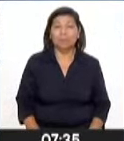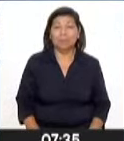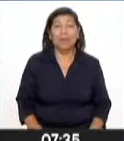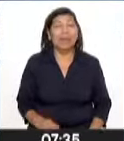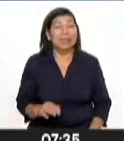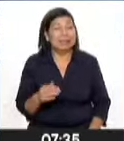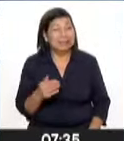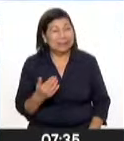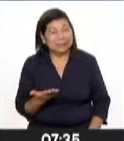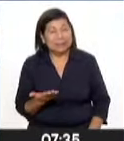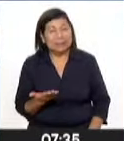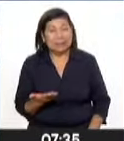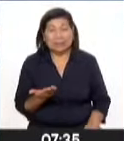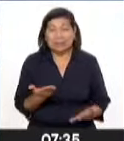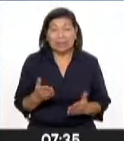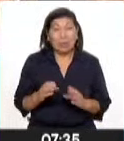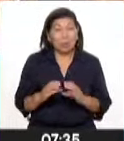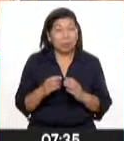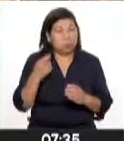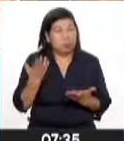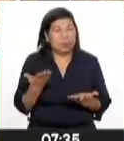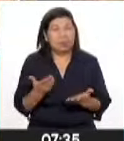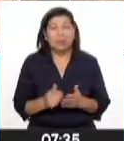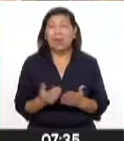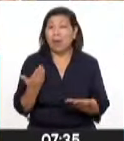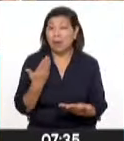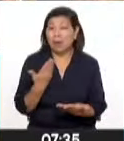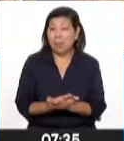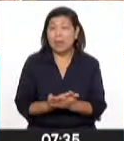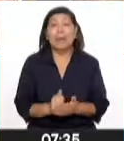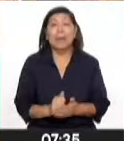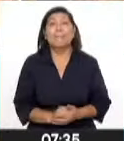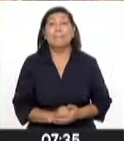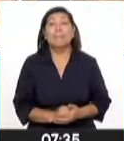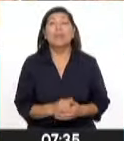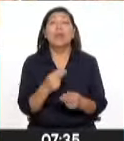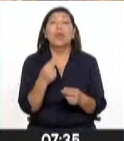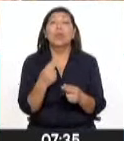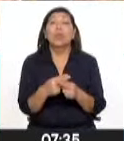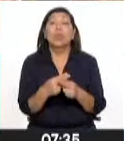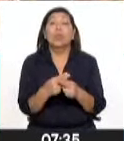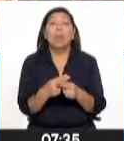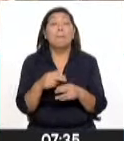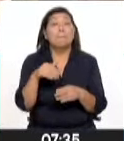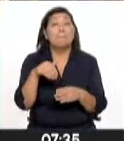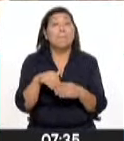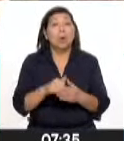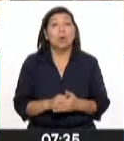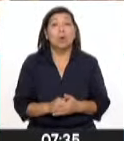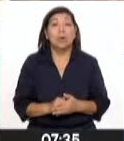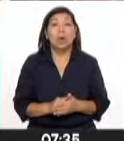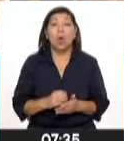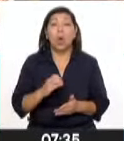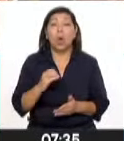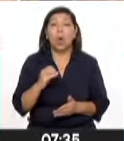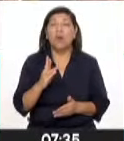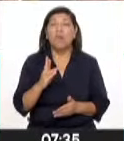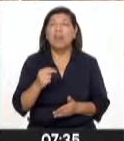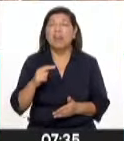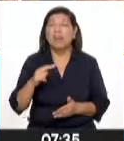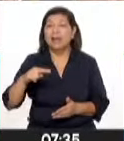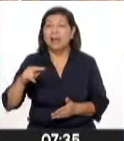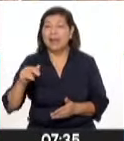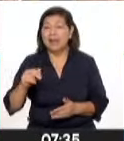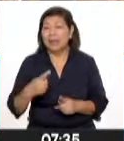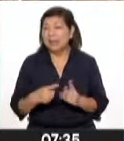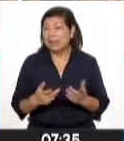hay un concepto dentro de las ciencias políticas que se está imponiendo en la región que se denomina el voto overnight. ¿Qué significa